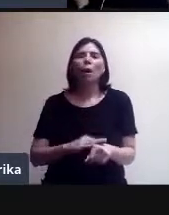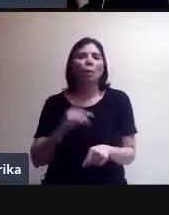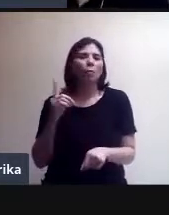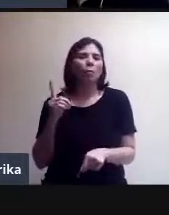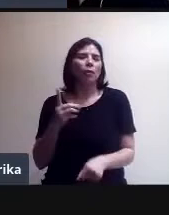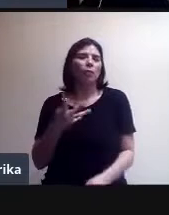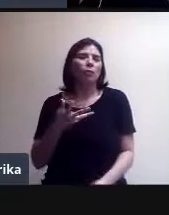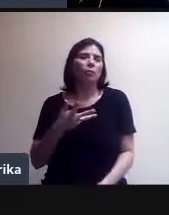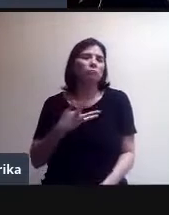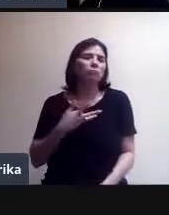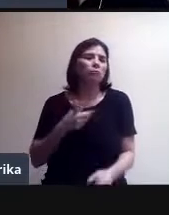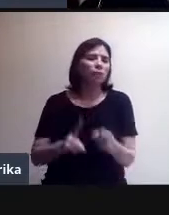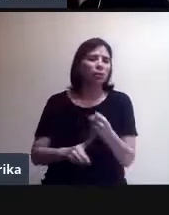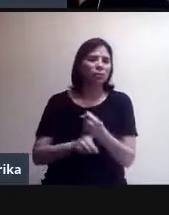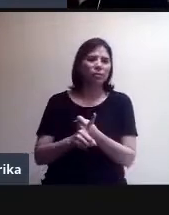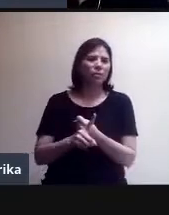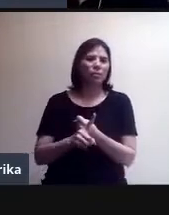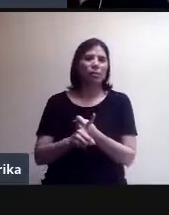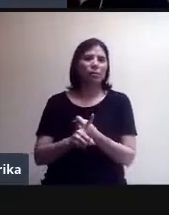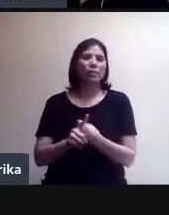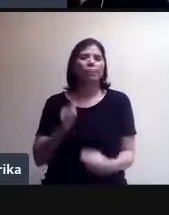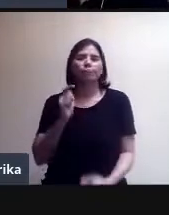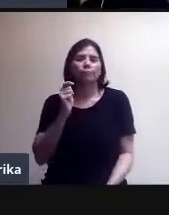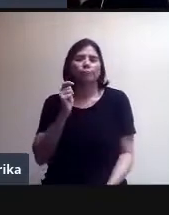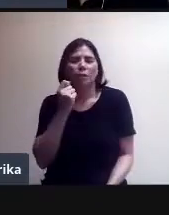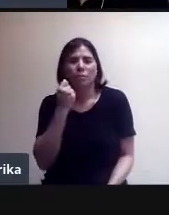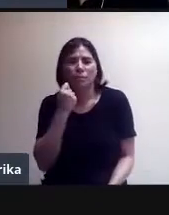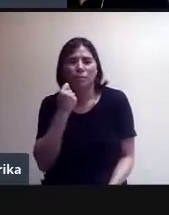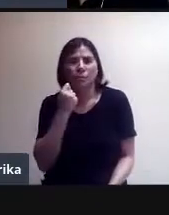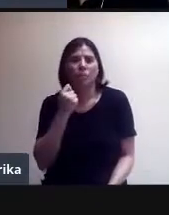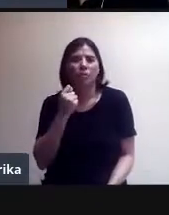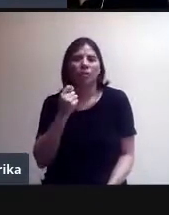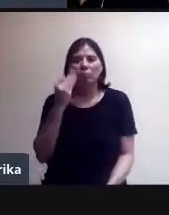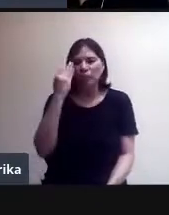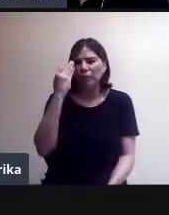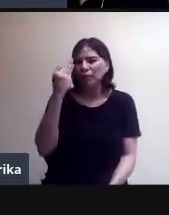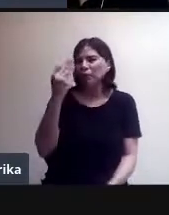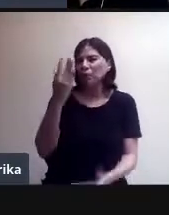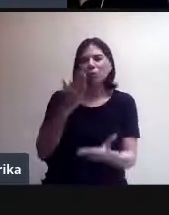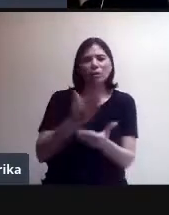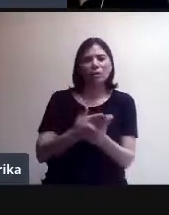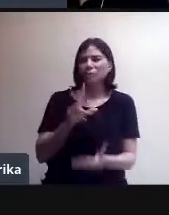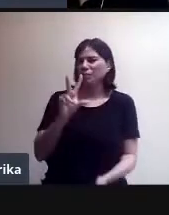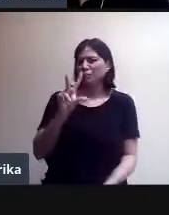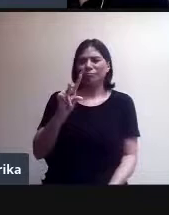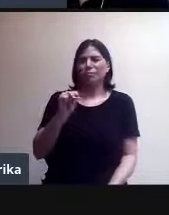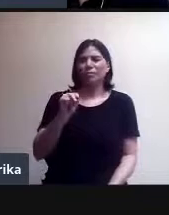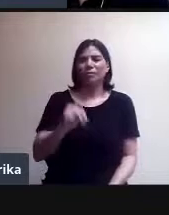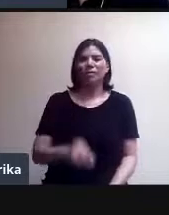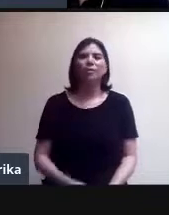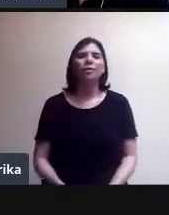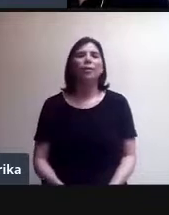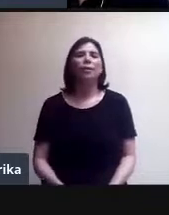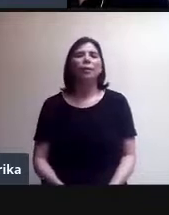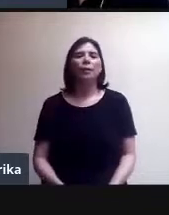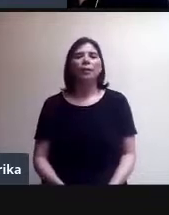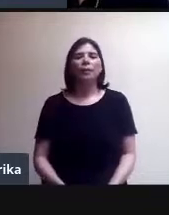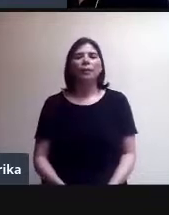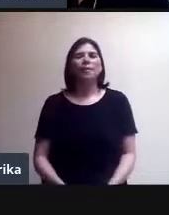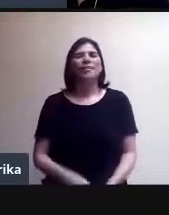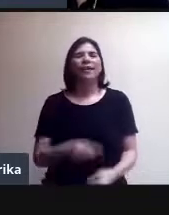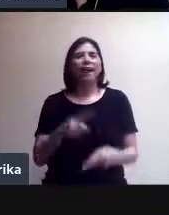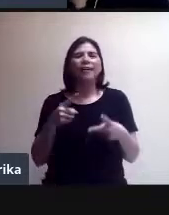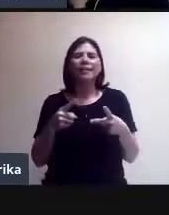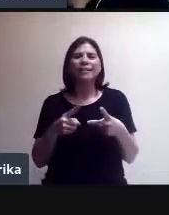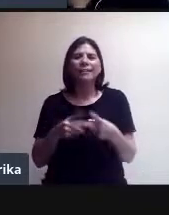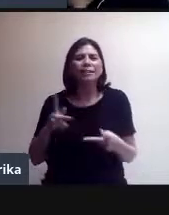tiempo. Esa es la primera cosa importante. Y la otra, Nacho, ya se me olvidó la segunda pregunta, perdón. No,